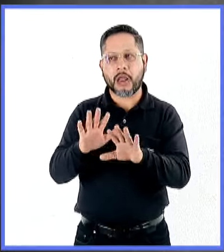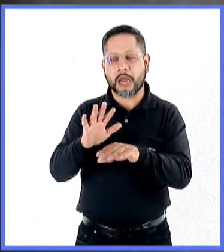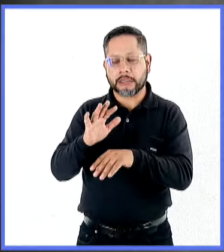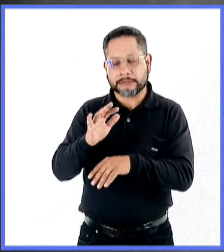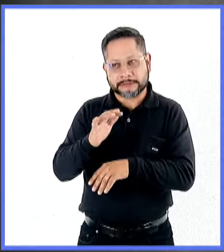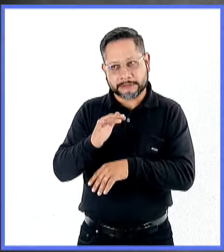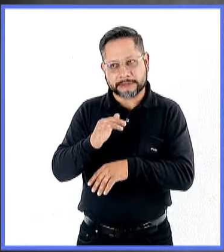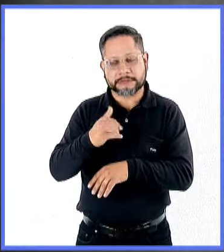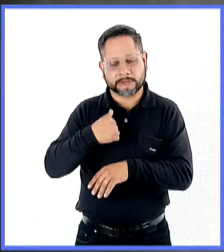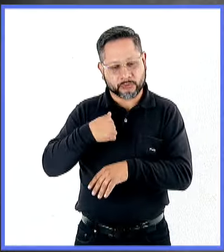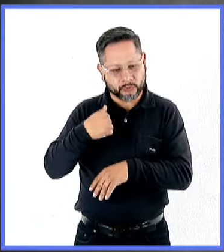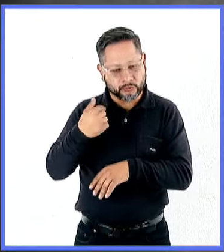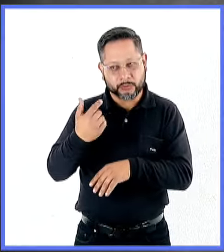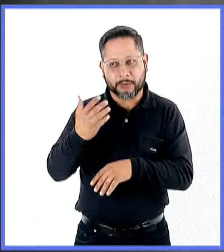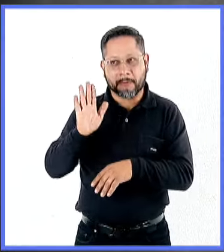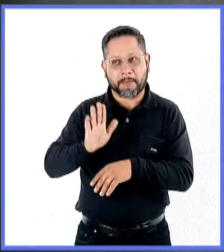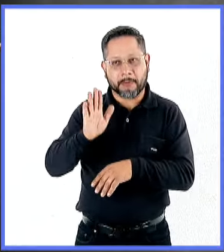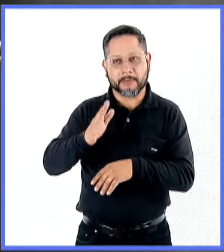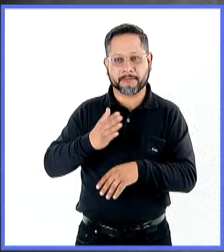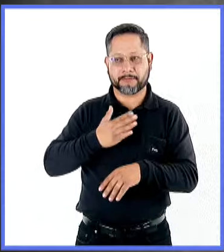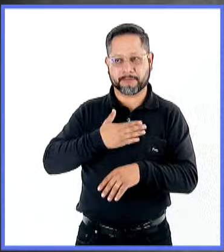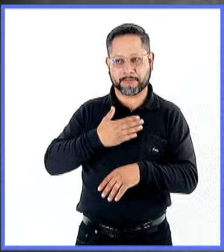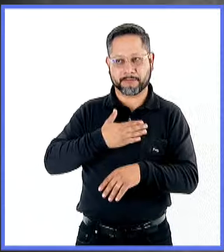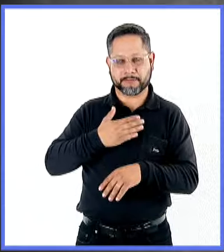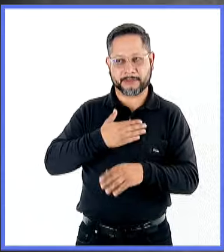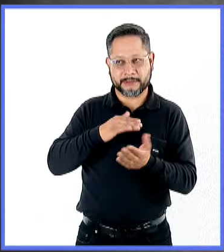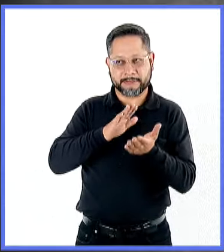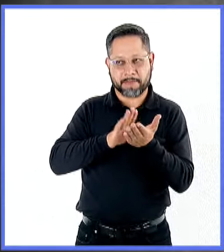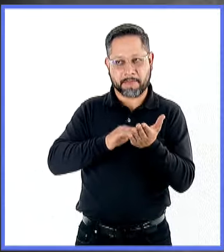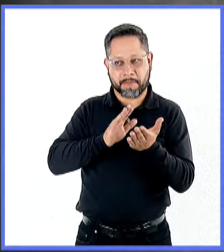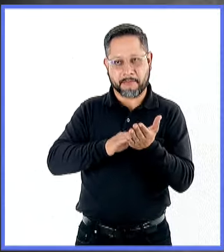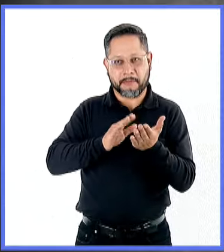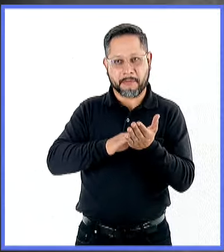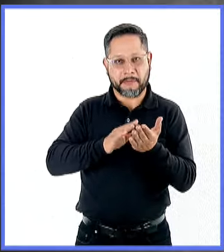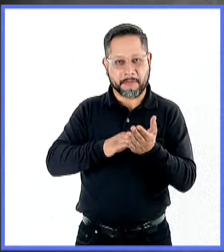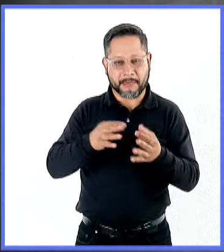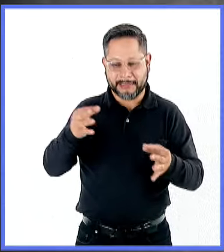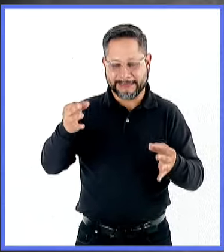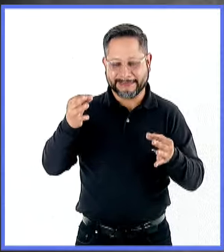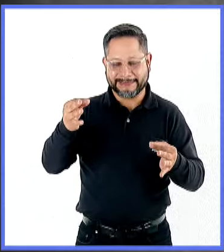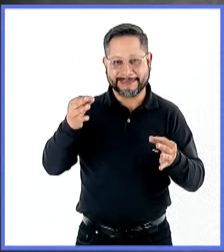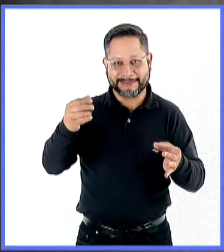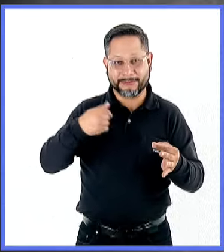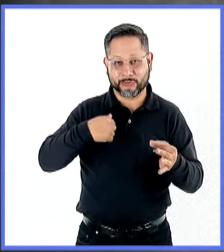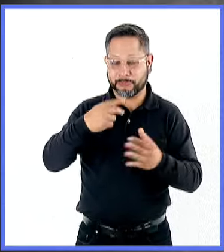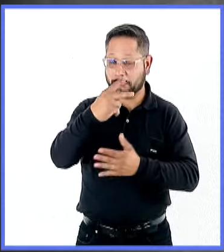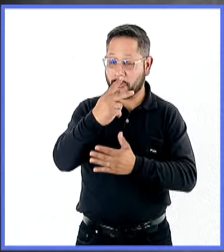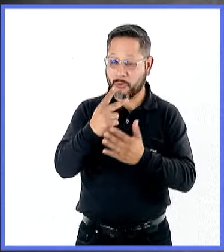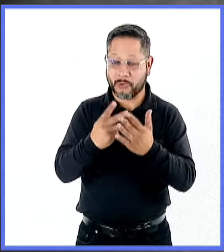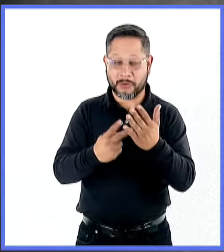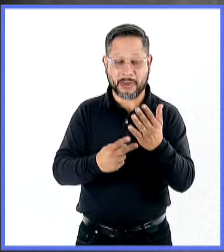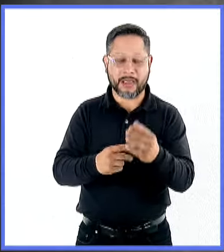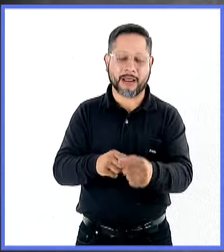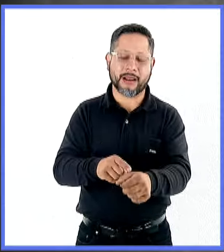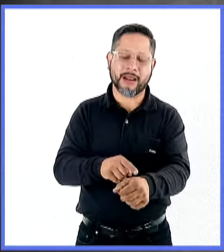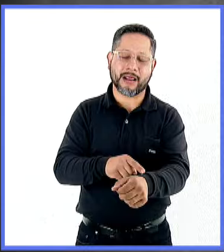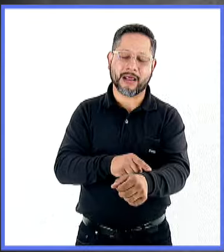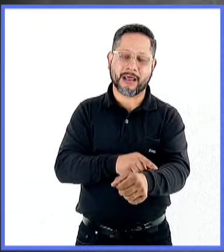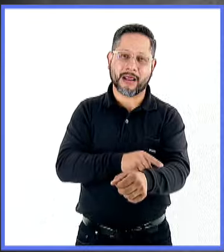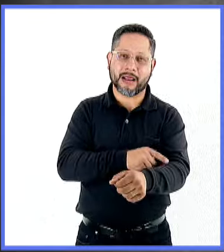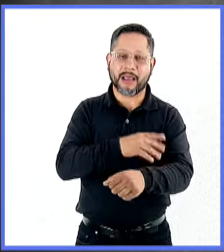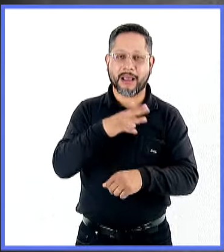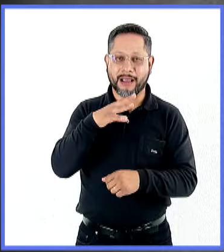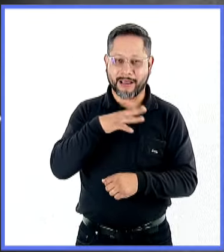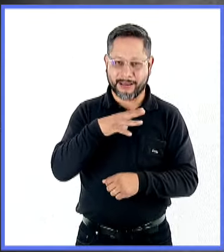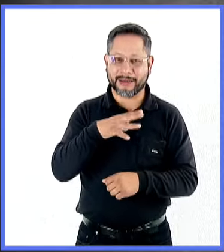tengo que, me tengo que amparar en mi, este, en mi, en mi... En el extenso programa que tiene por ahí. Pues, extenso programa